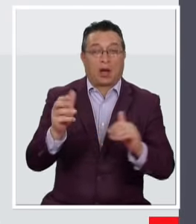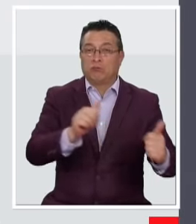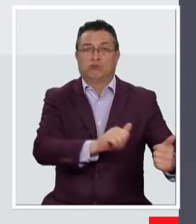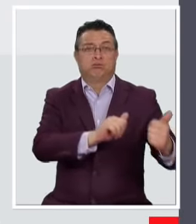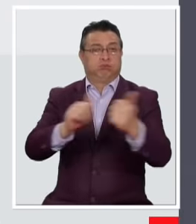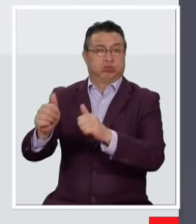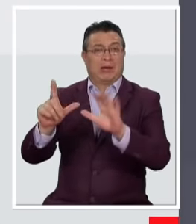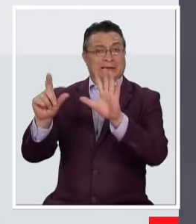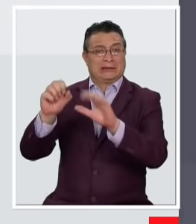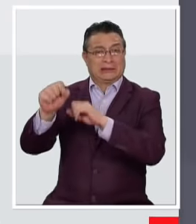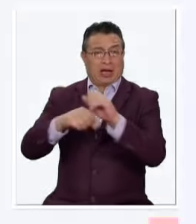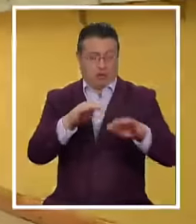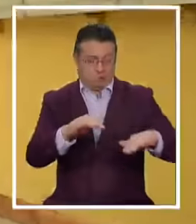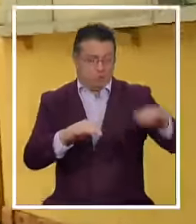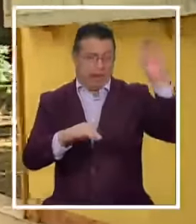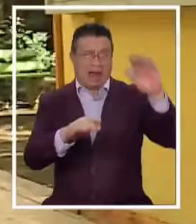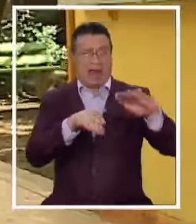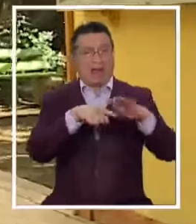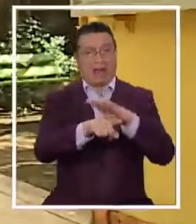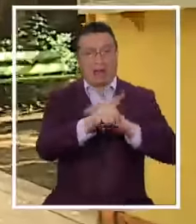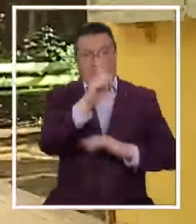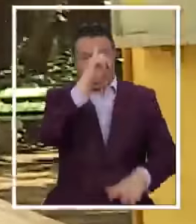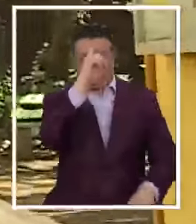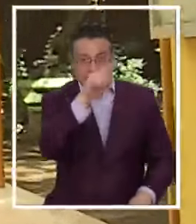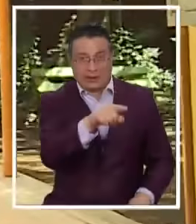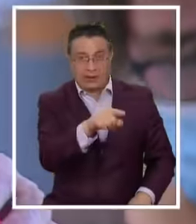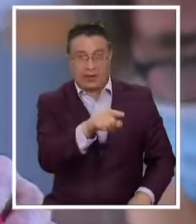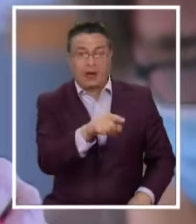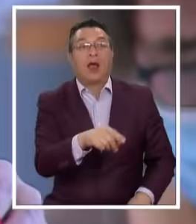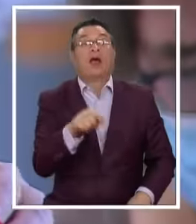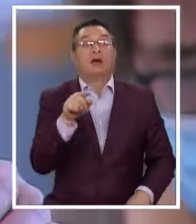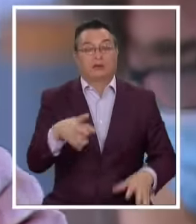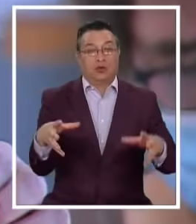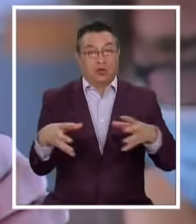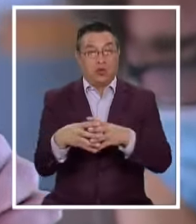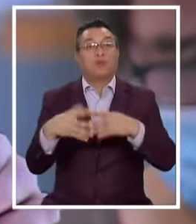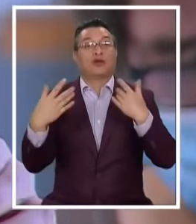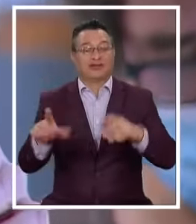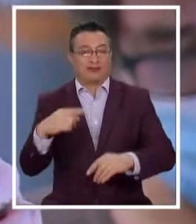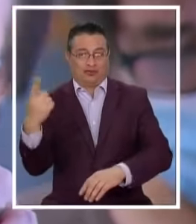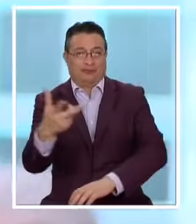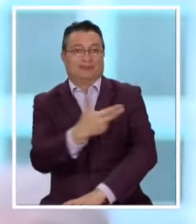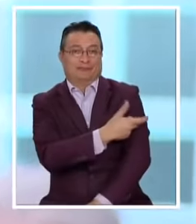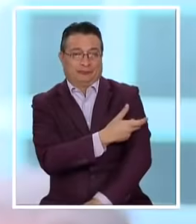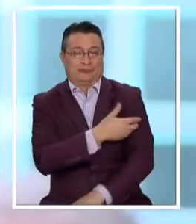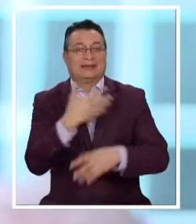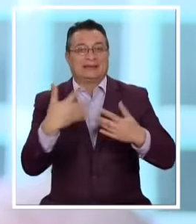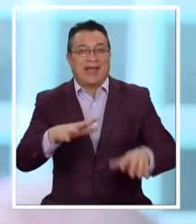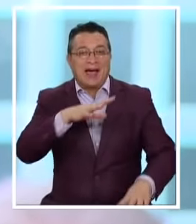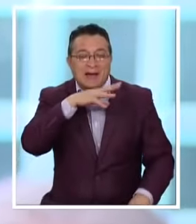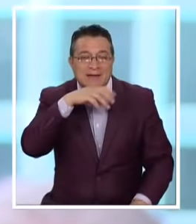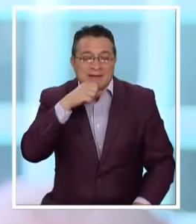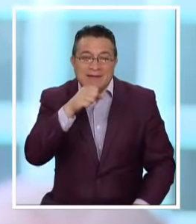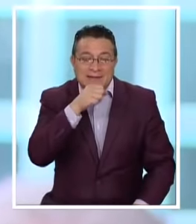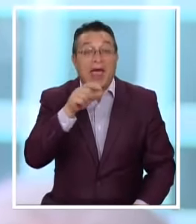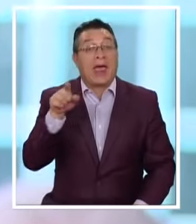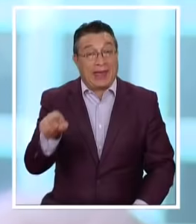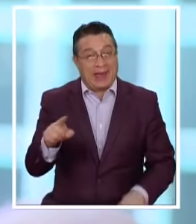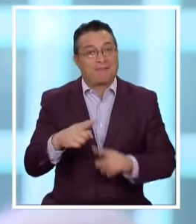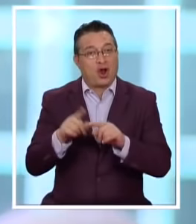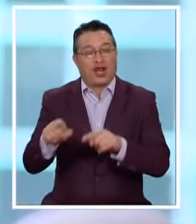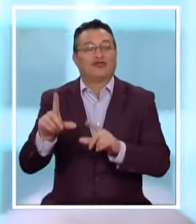mayores De 70 años Un grupo objetivo Que en general Ya ha completado Su esquema de vacunación Lo que podría estar